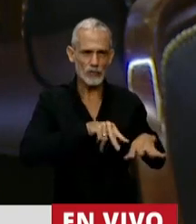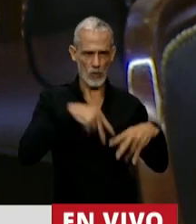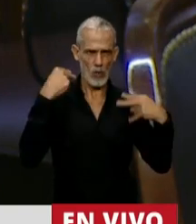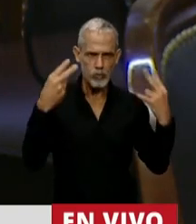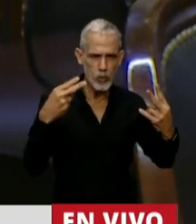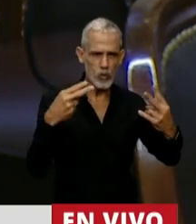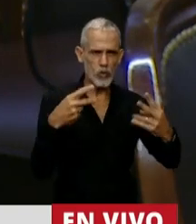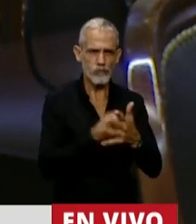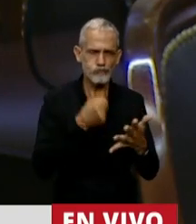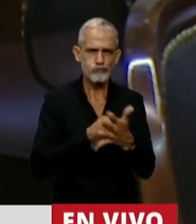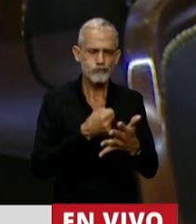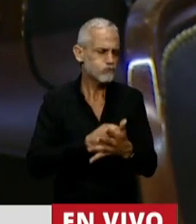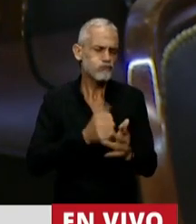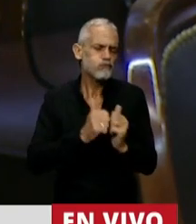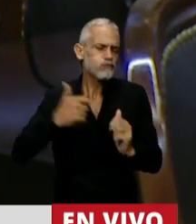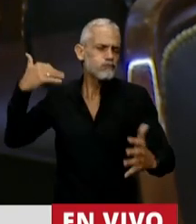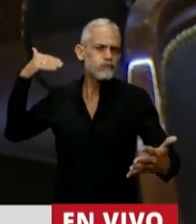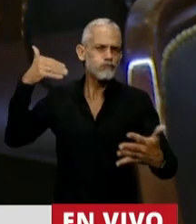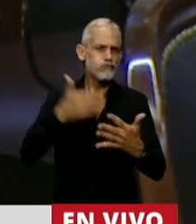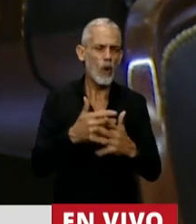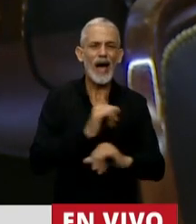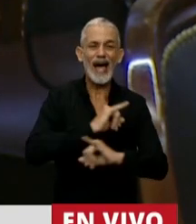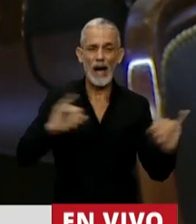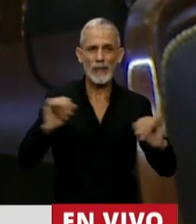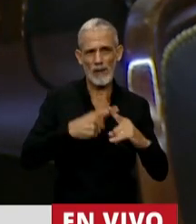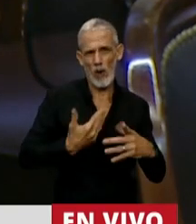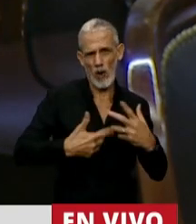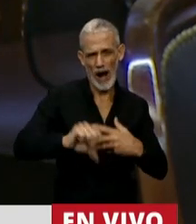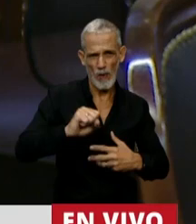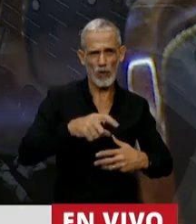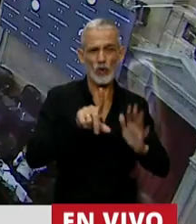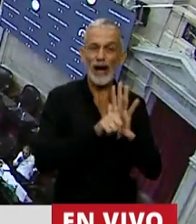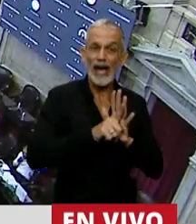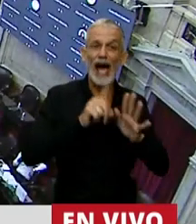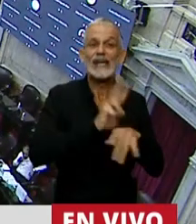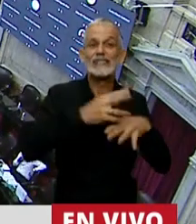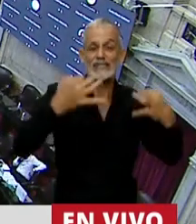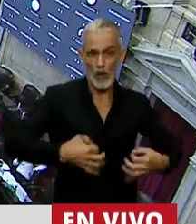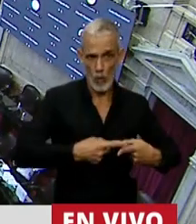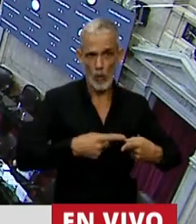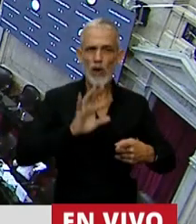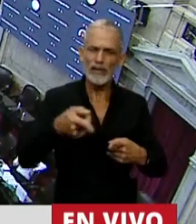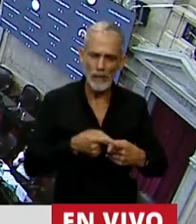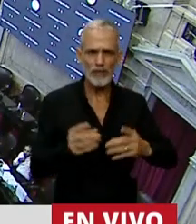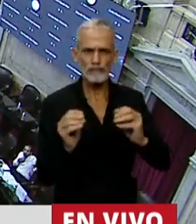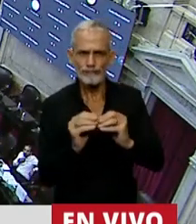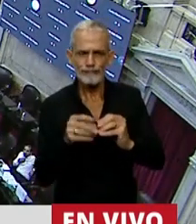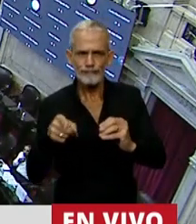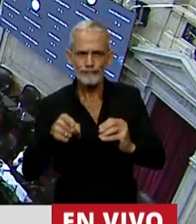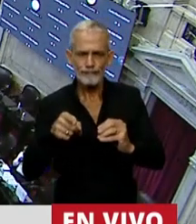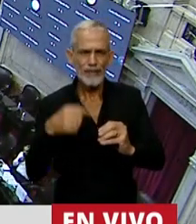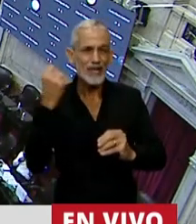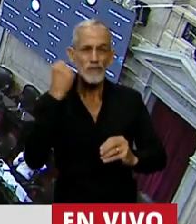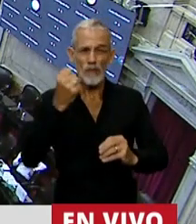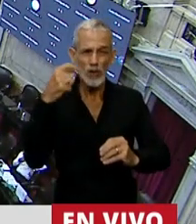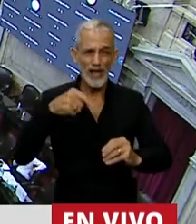de la pelea histórica, de la campaña por el aborto legal y seguro y de compañeras claves en la historia de